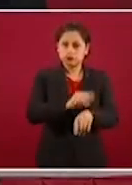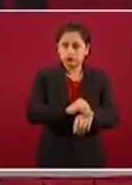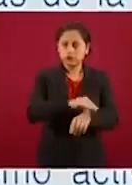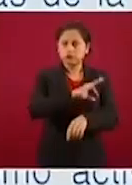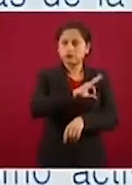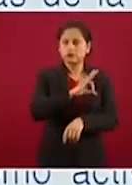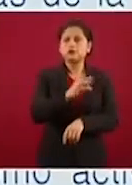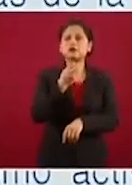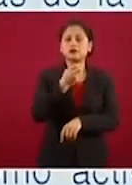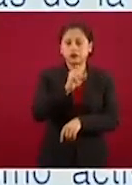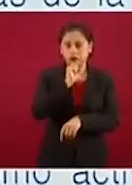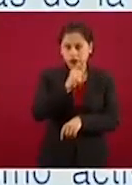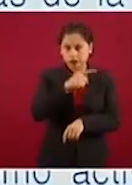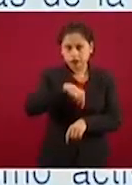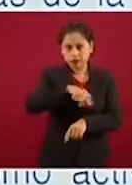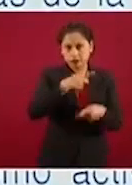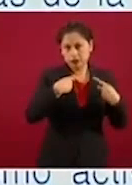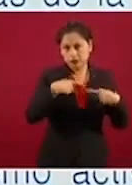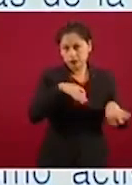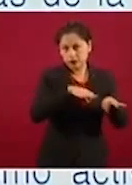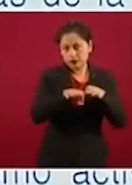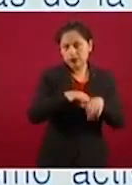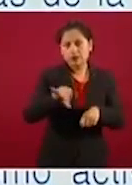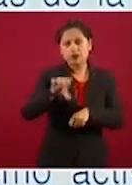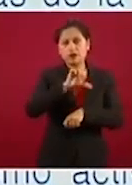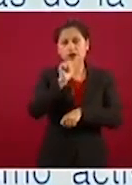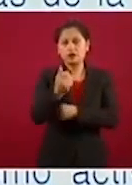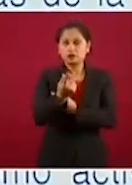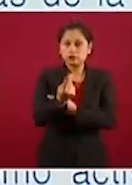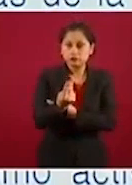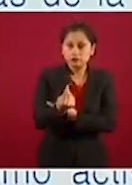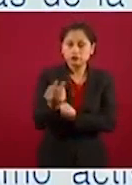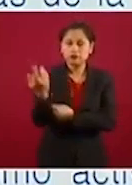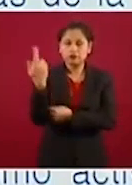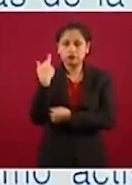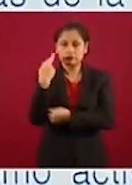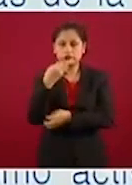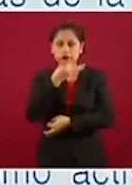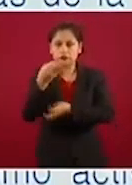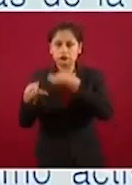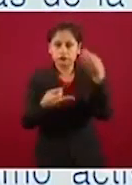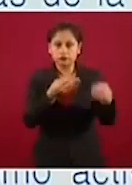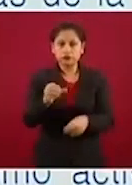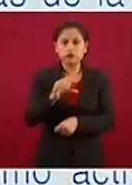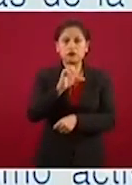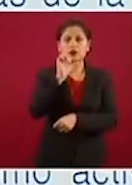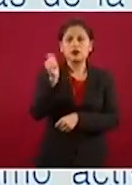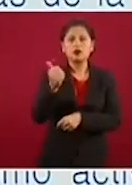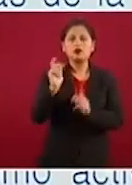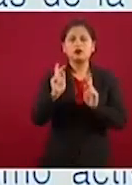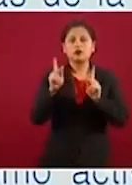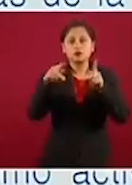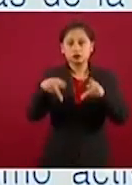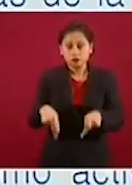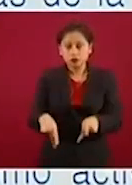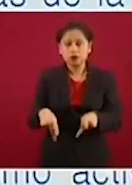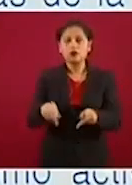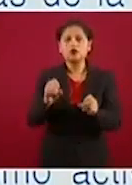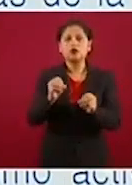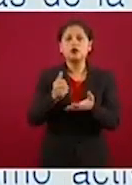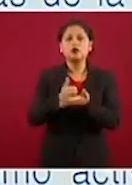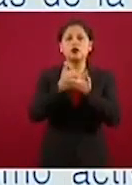telecomunicaciones y medios de información, servicios privados de emergencia y servicios funerarios y de inhumación, de